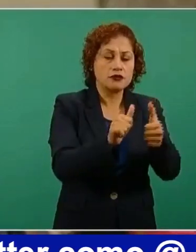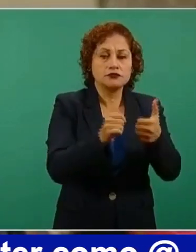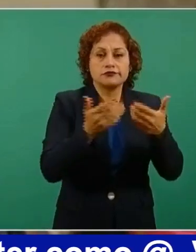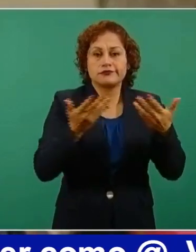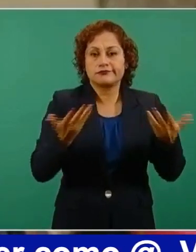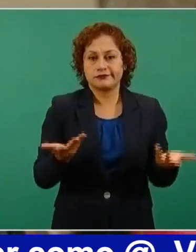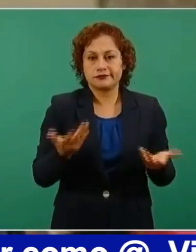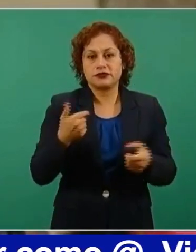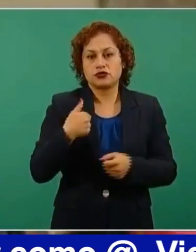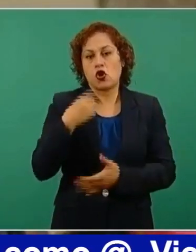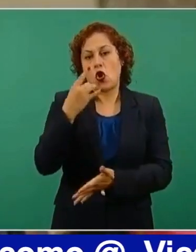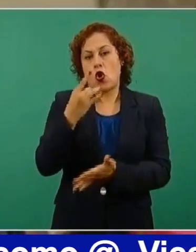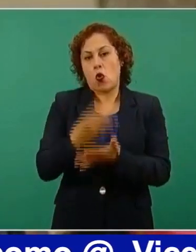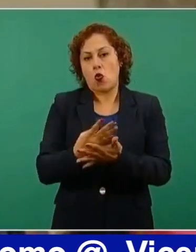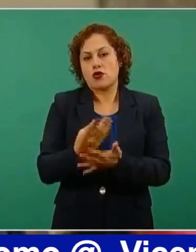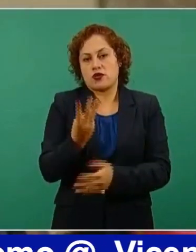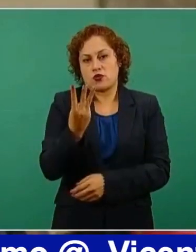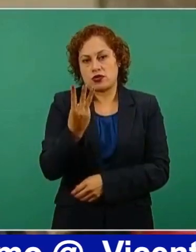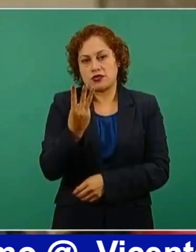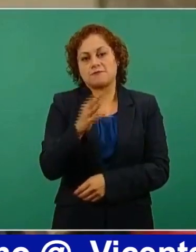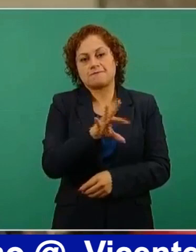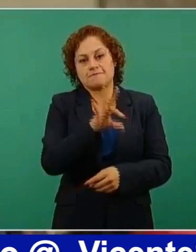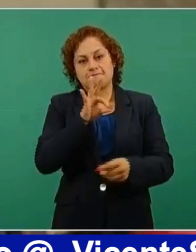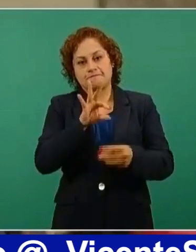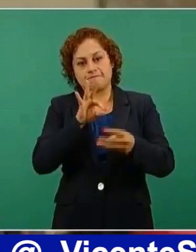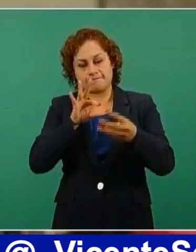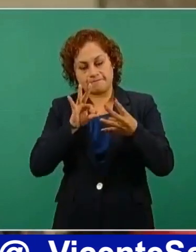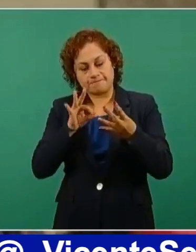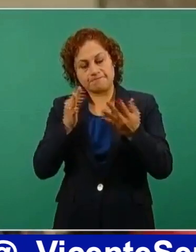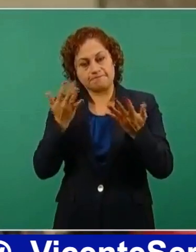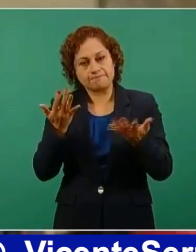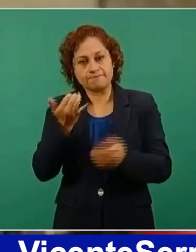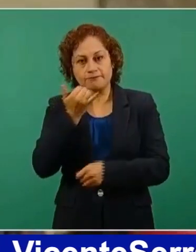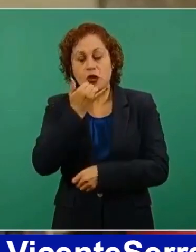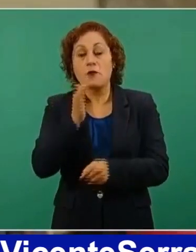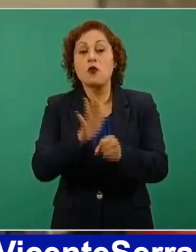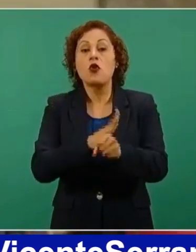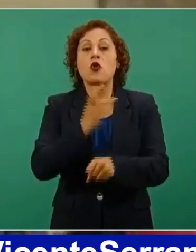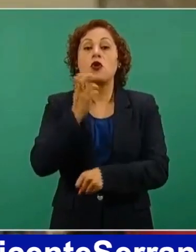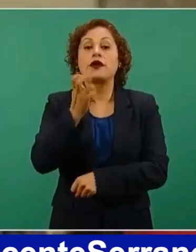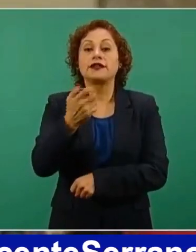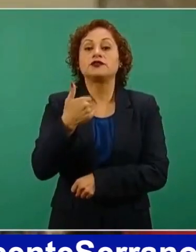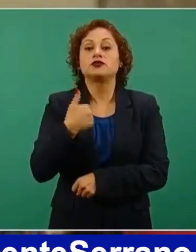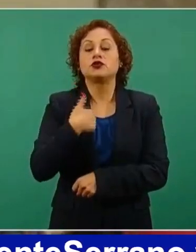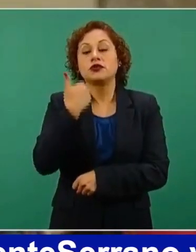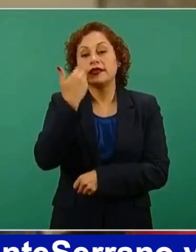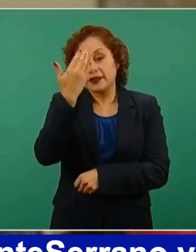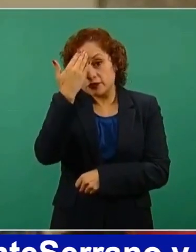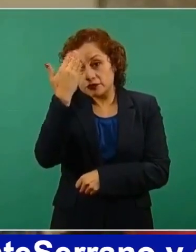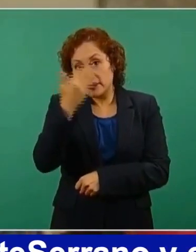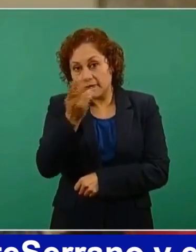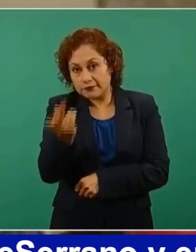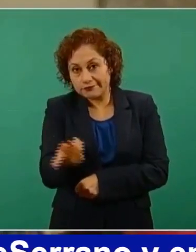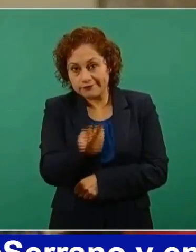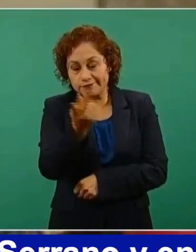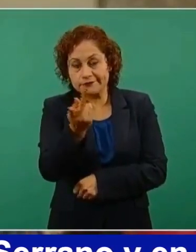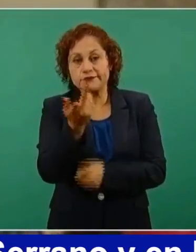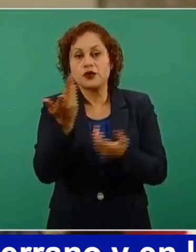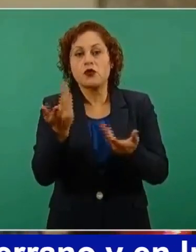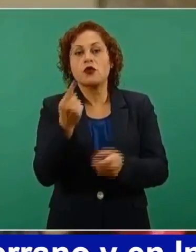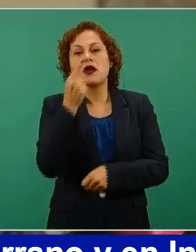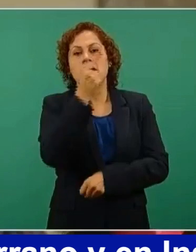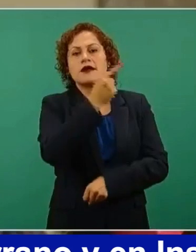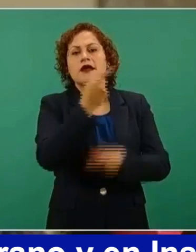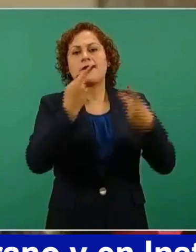de hacer tres preguntas. Y por ello, mejor le doy prioridad, perdón, la situación de migrantes mexicanos que son